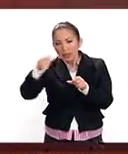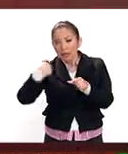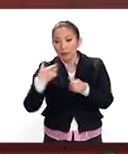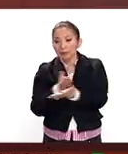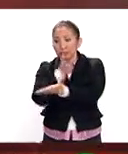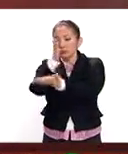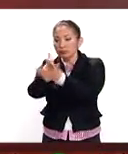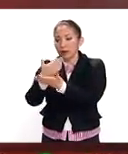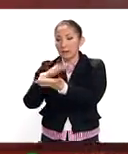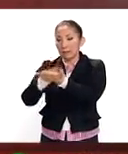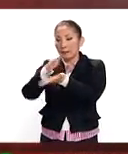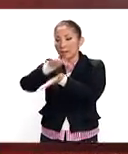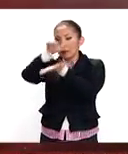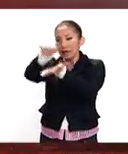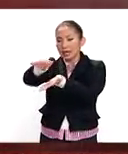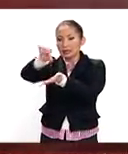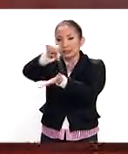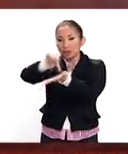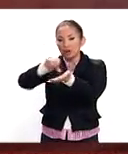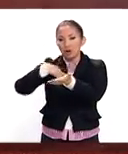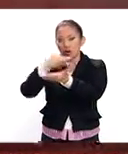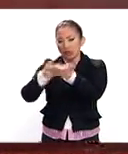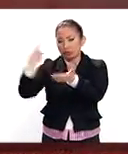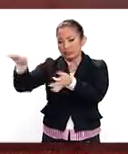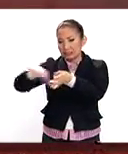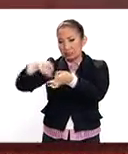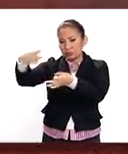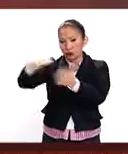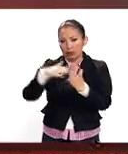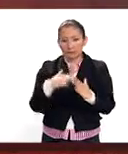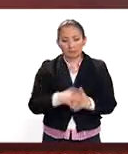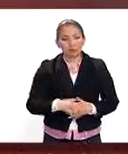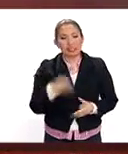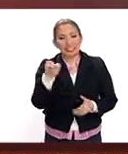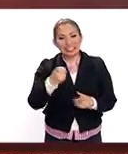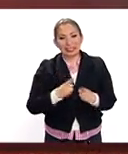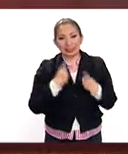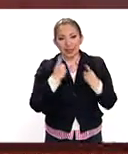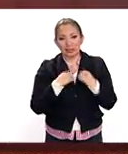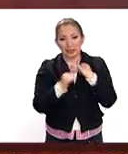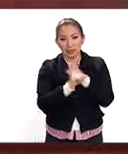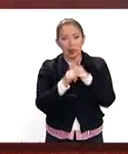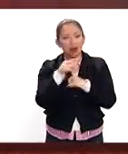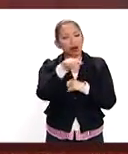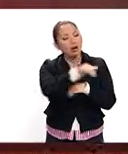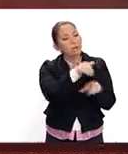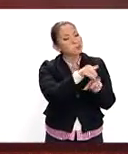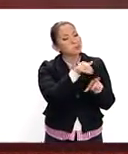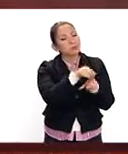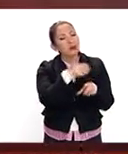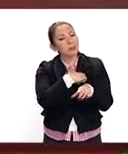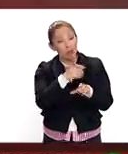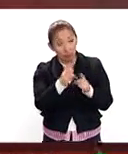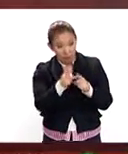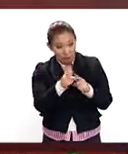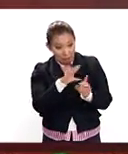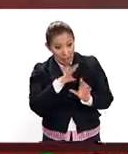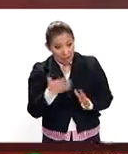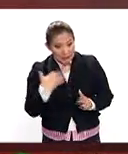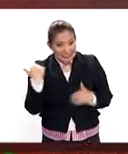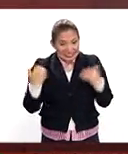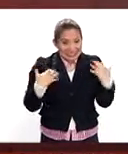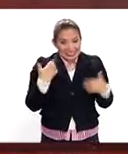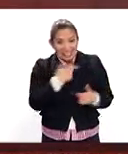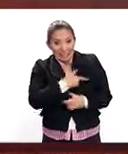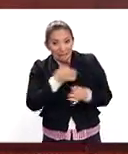documentos al centro de registro más cercano de su localidad. Perfecto, esta es la dirección. Oye, Capitán, todavía hay mucho entusiasmo